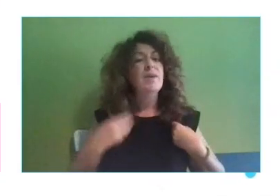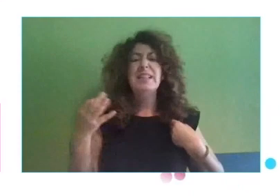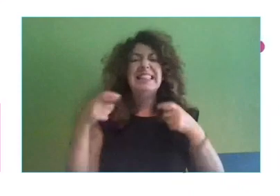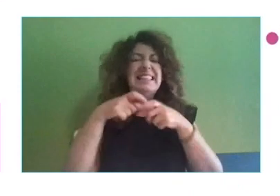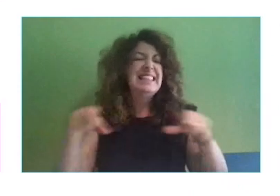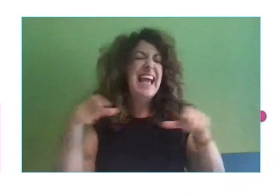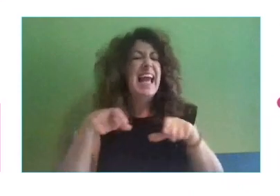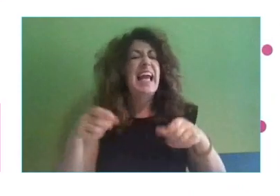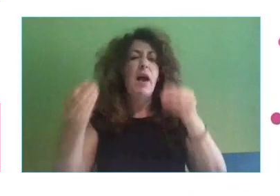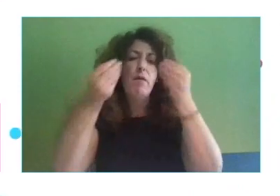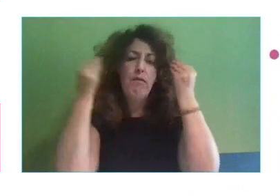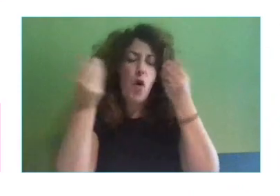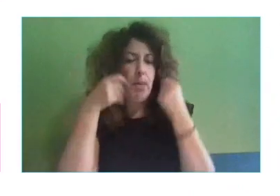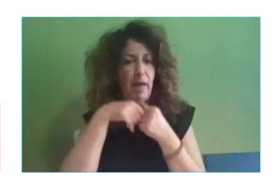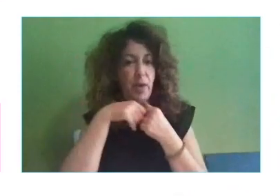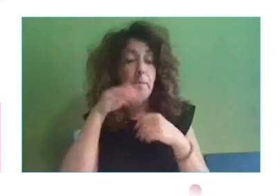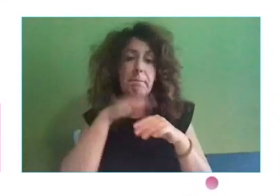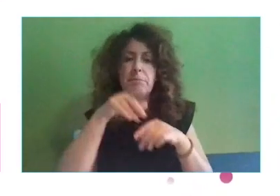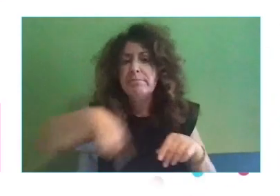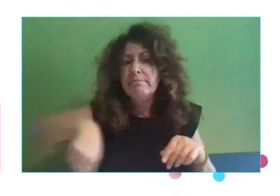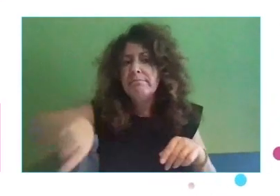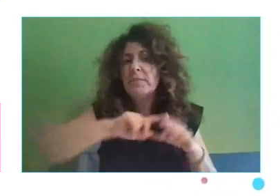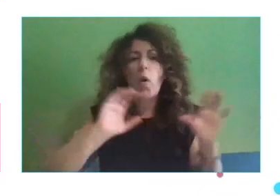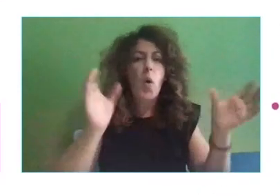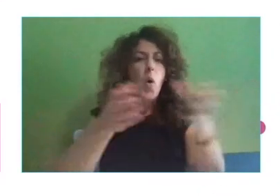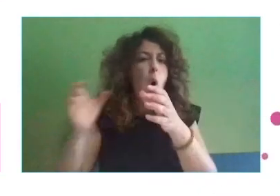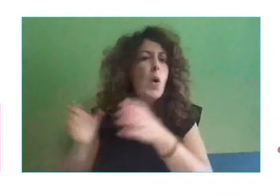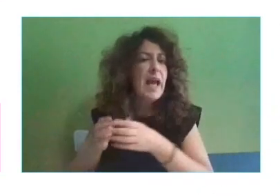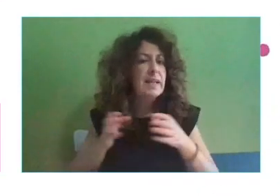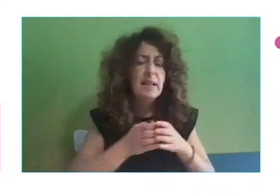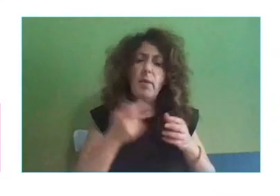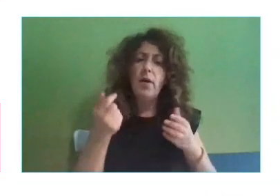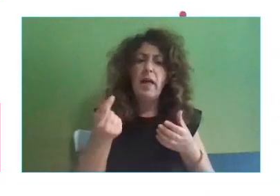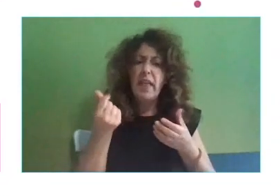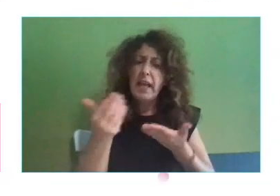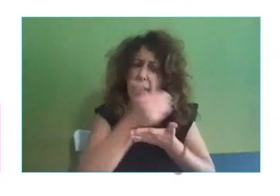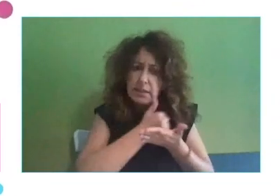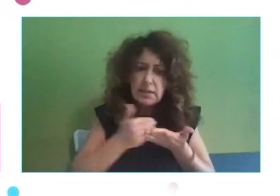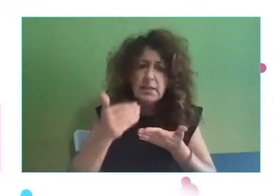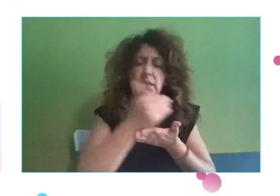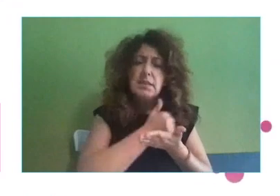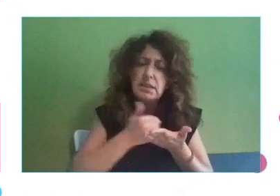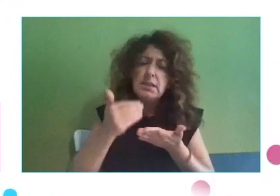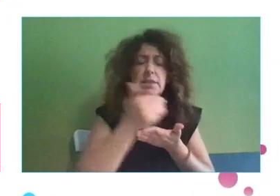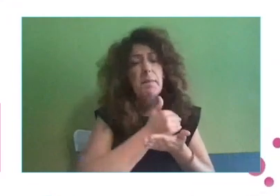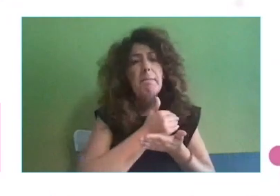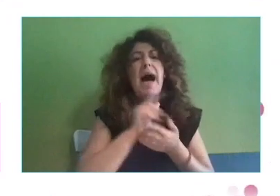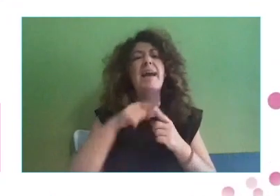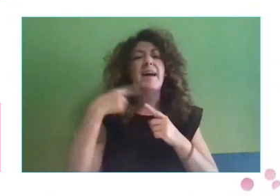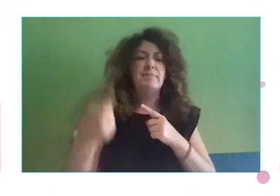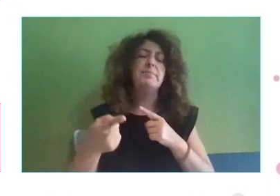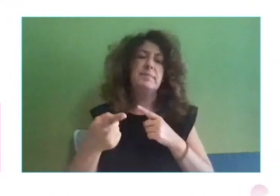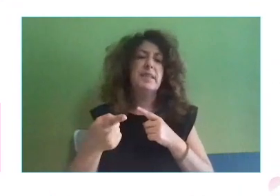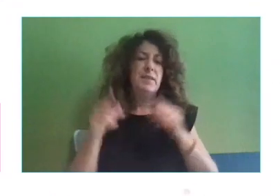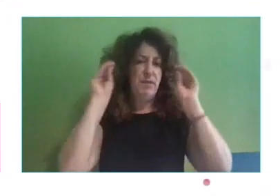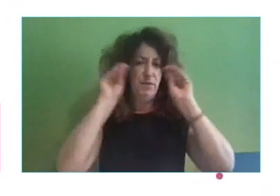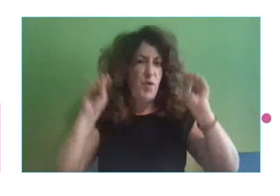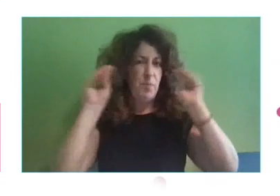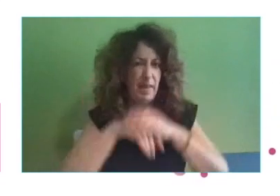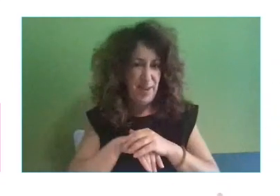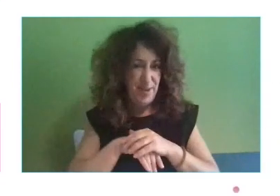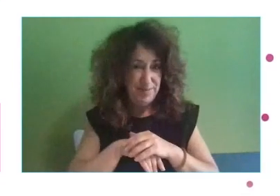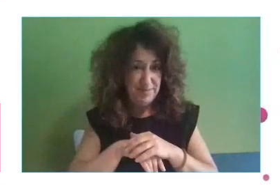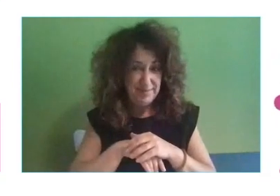que colectivos, ¿no?, de ciudadanos estén empezando a ahorrar y tengan una serie de condiciones que permita ahorrar un poquito de dinero, ¿no?, para invertir en la